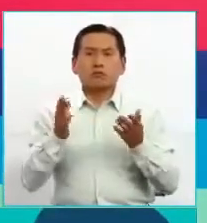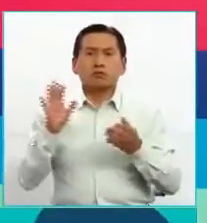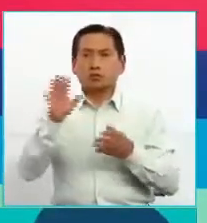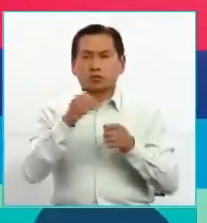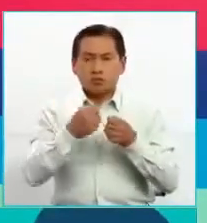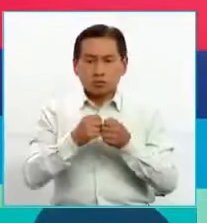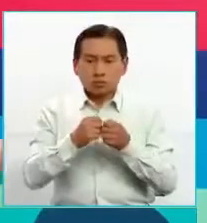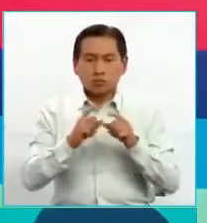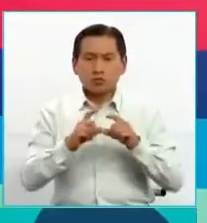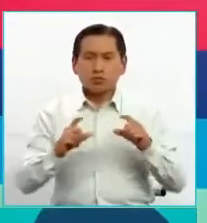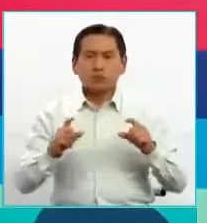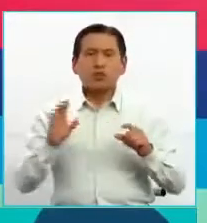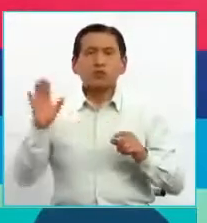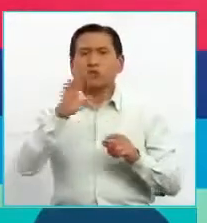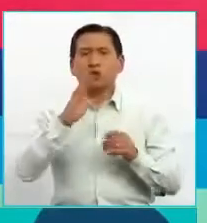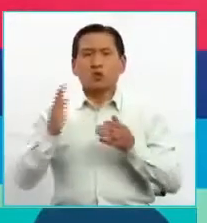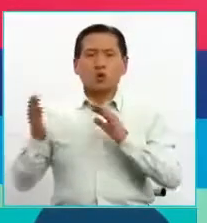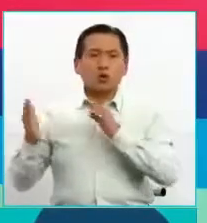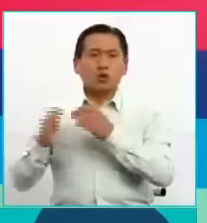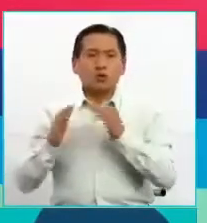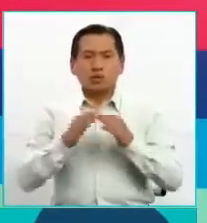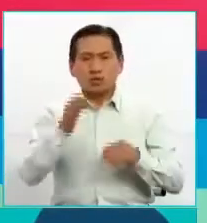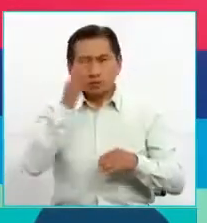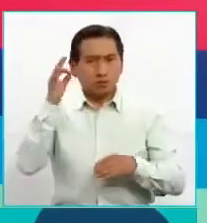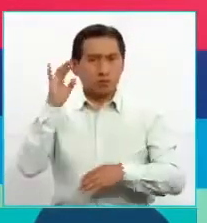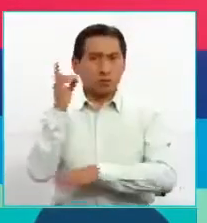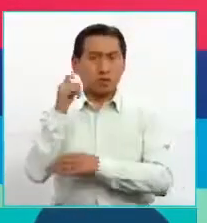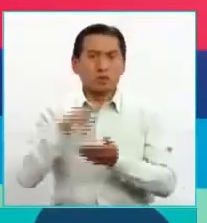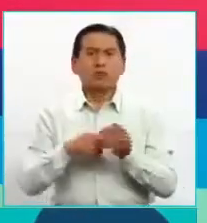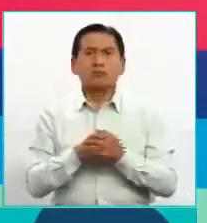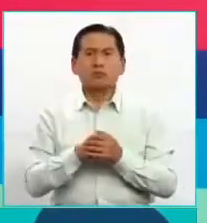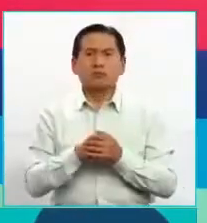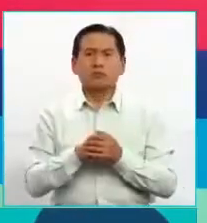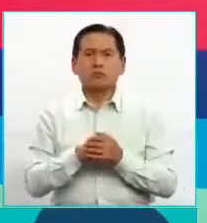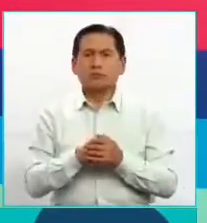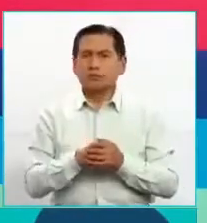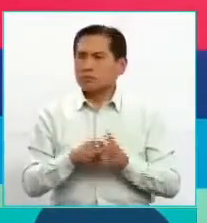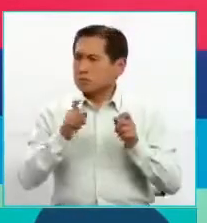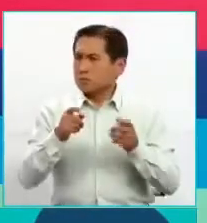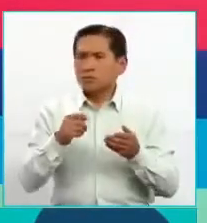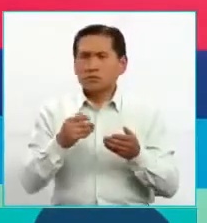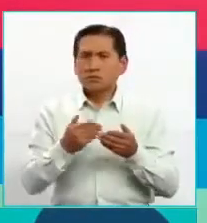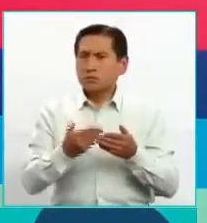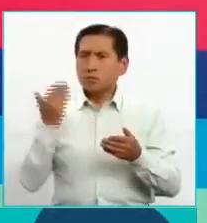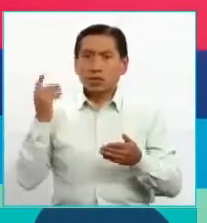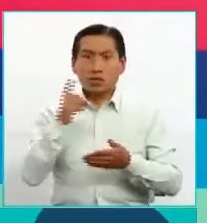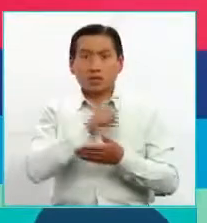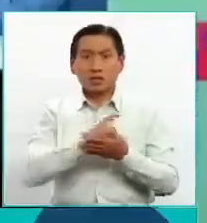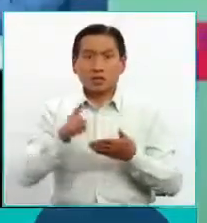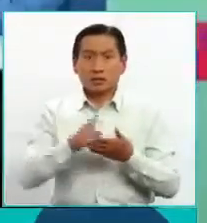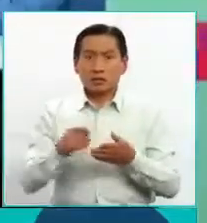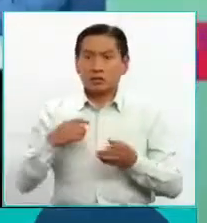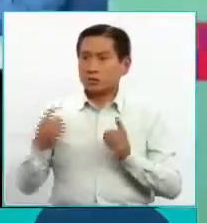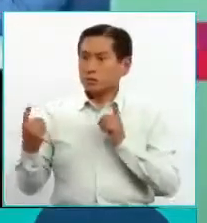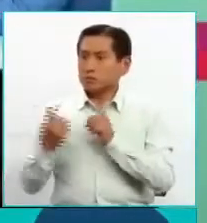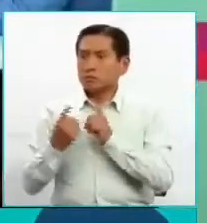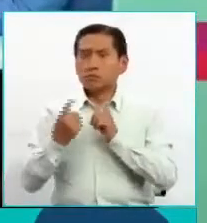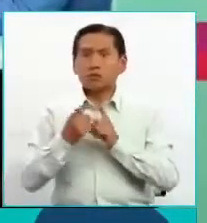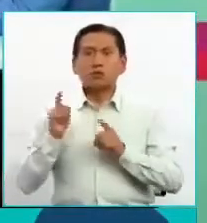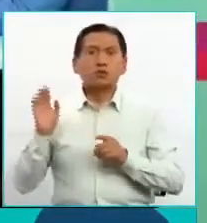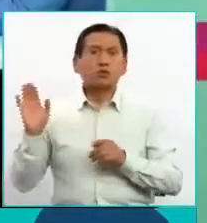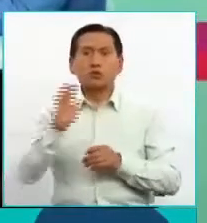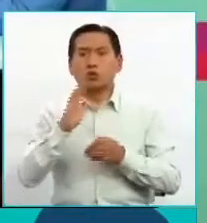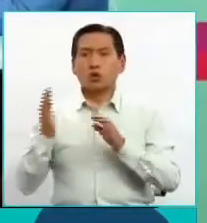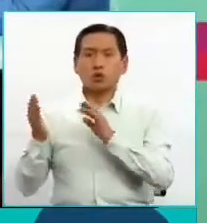artesanos en los pueblos indígenas de Bolivia. En las comunidades. Usted ha estado, ministra, en las últimas semanas ha estado con varias comunidades, en varios